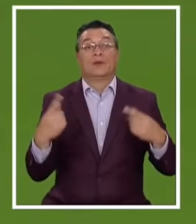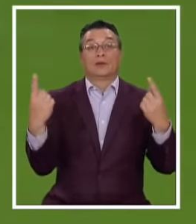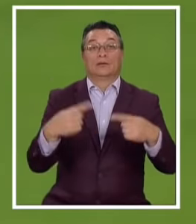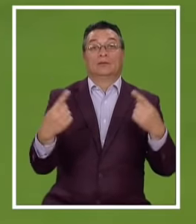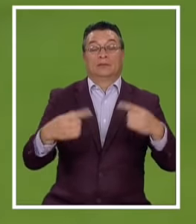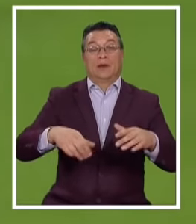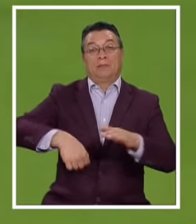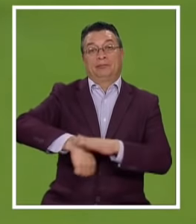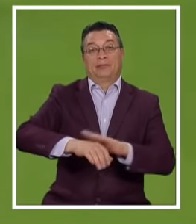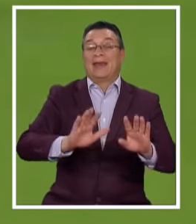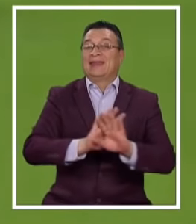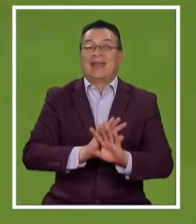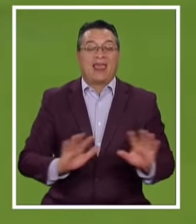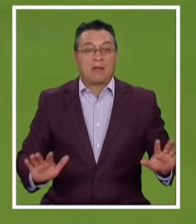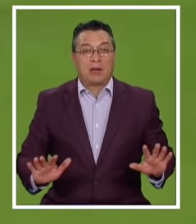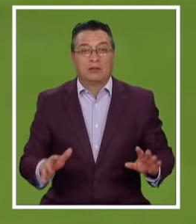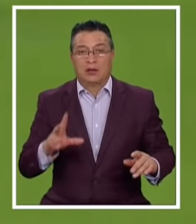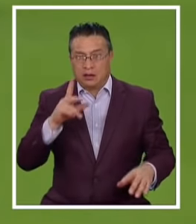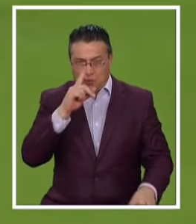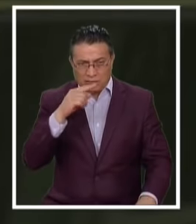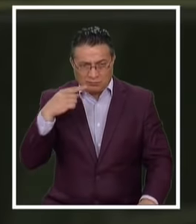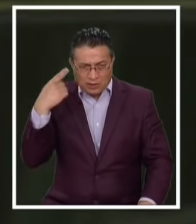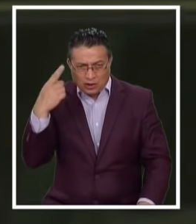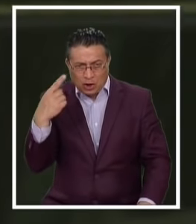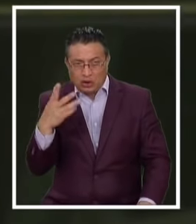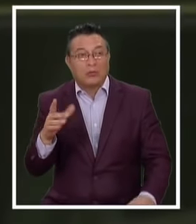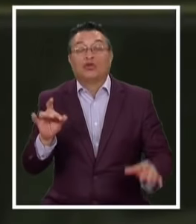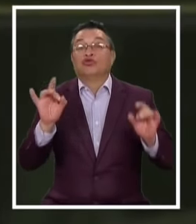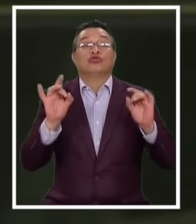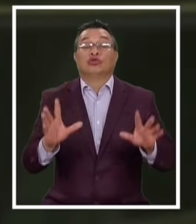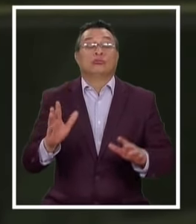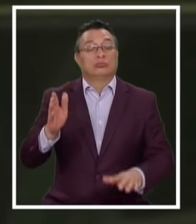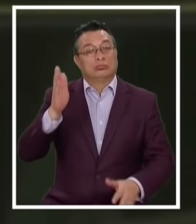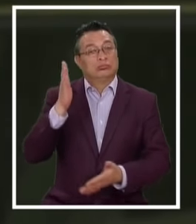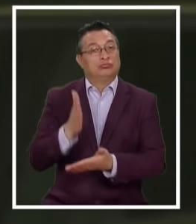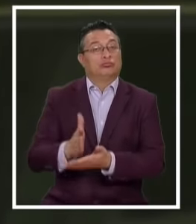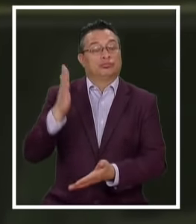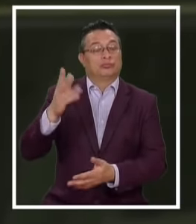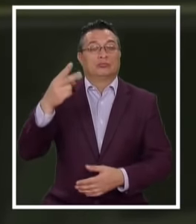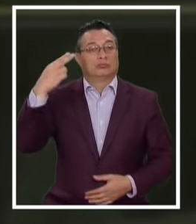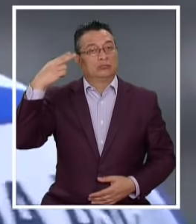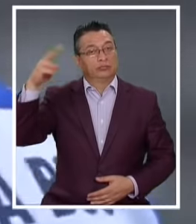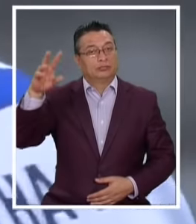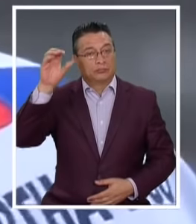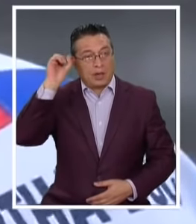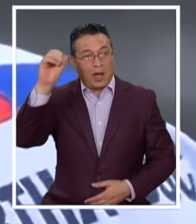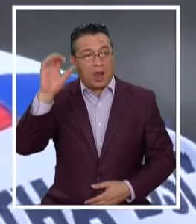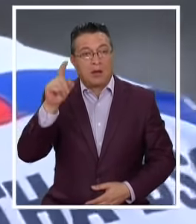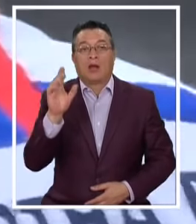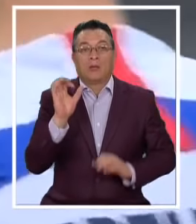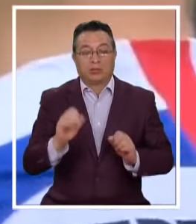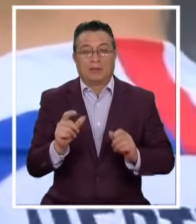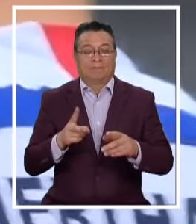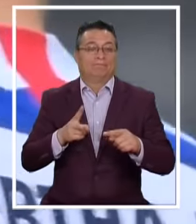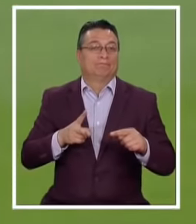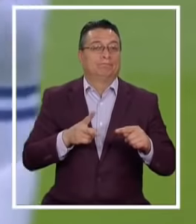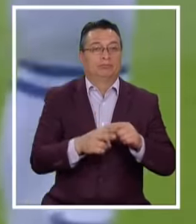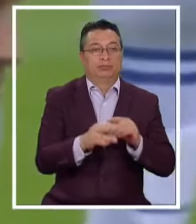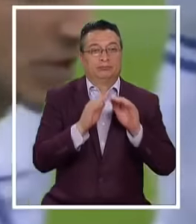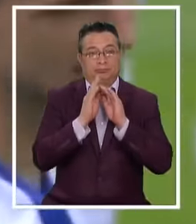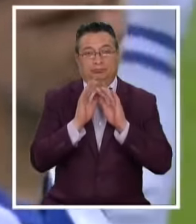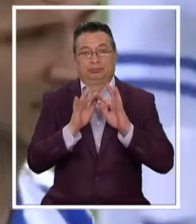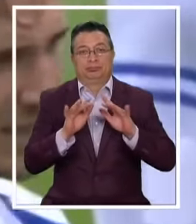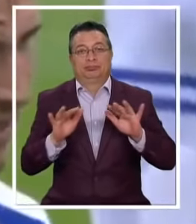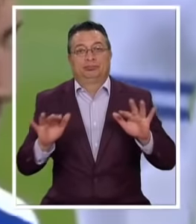Los partidos Suena una locura Pero es la manera En que las autoridades Sanitarias locales Han encontrado Para frenar La